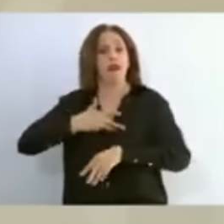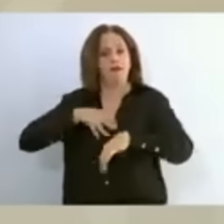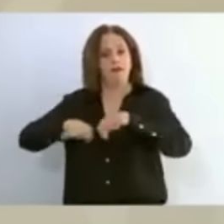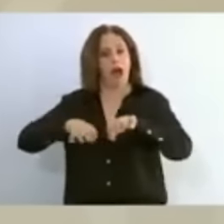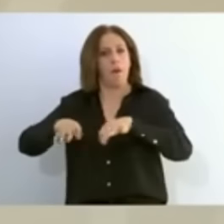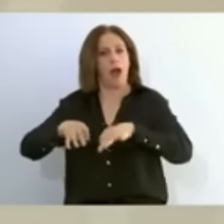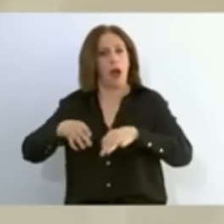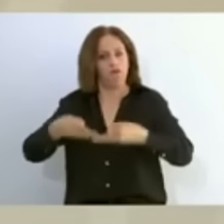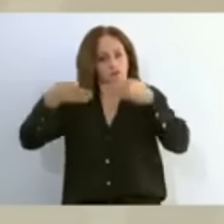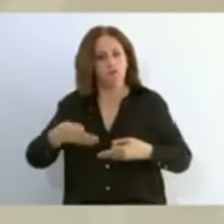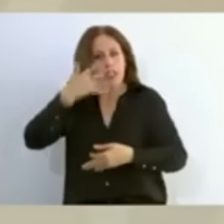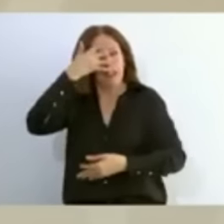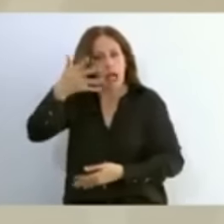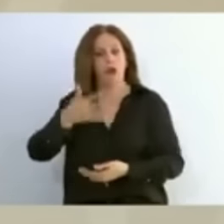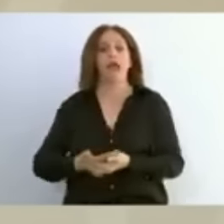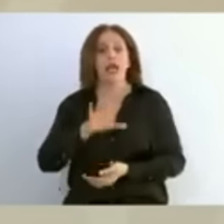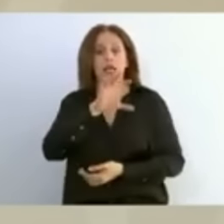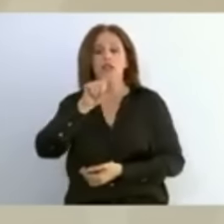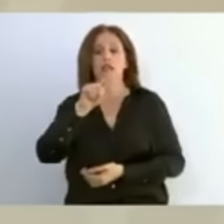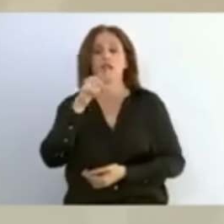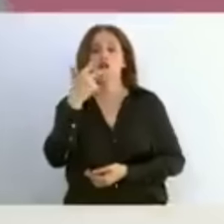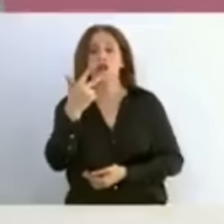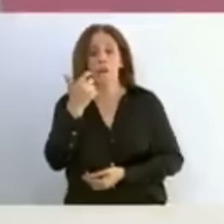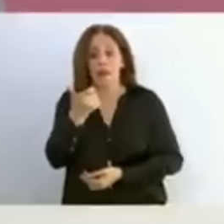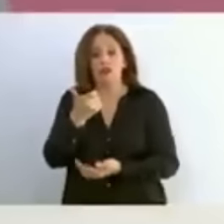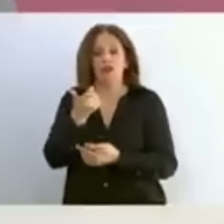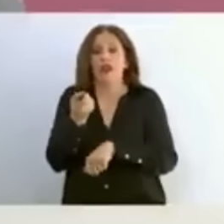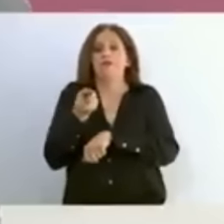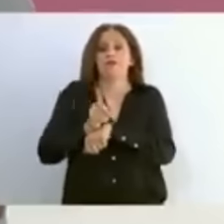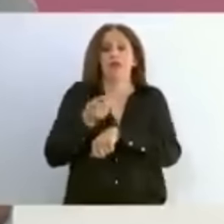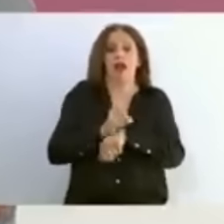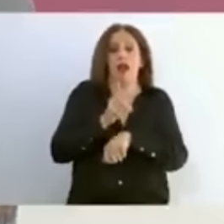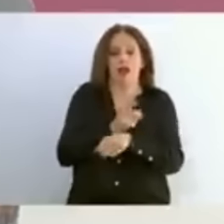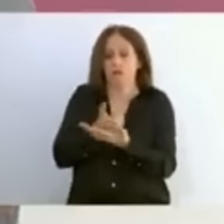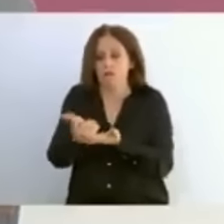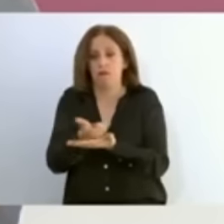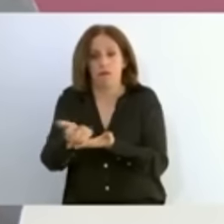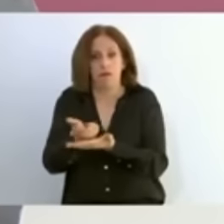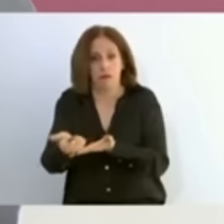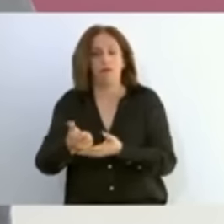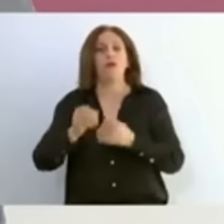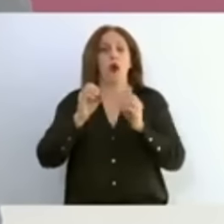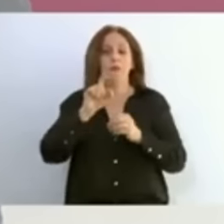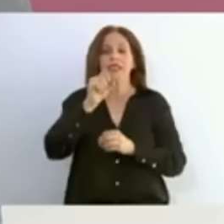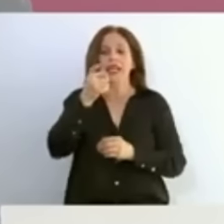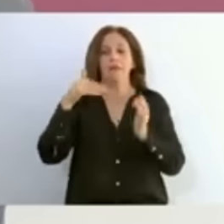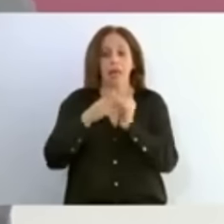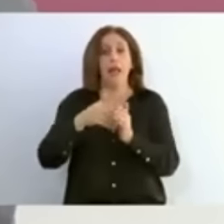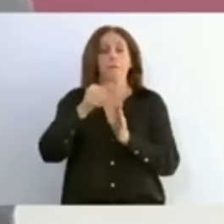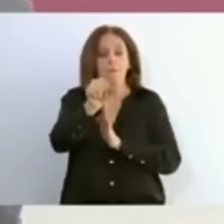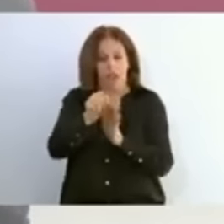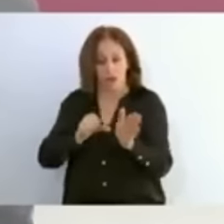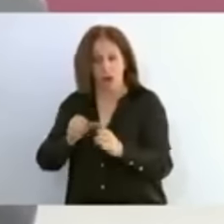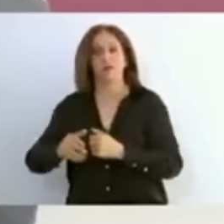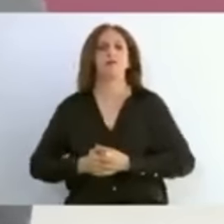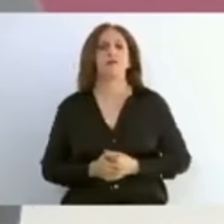588 pesos diarios o de 17 mil 906 pesos mensuales. Asimismo,